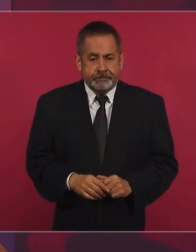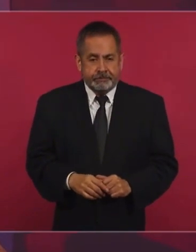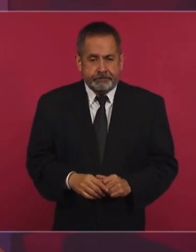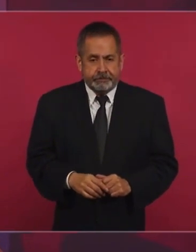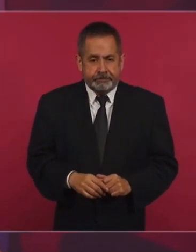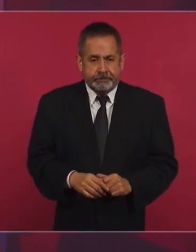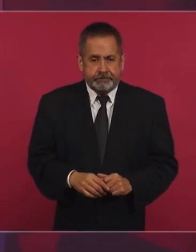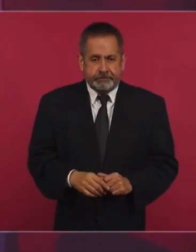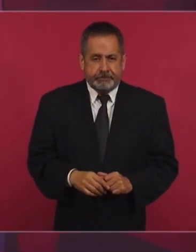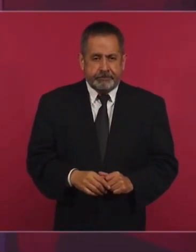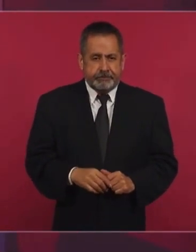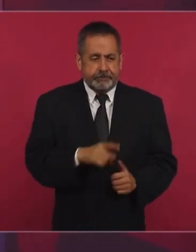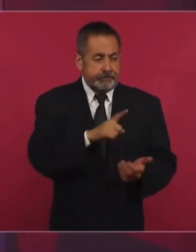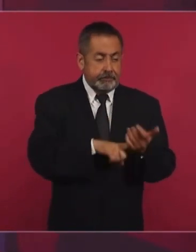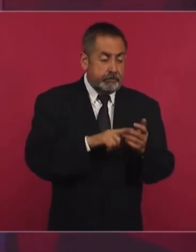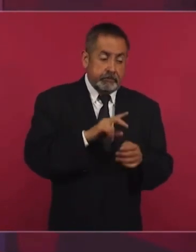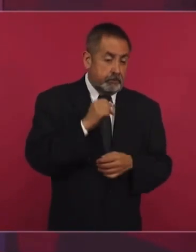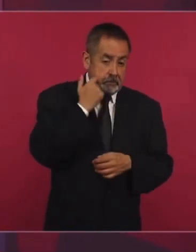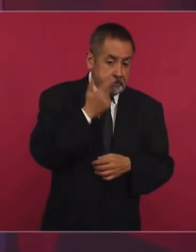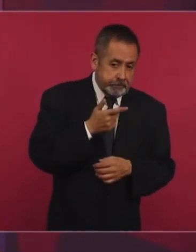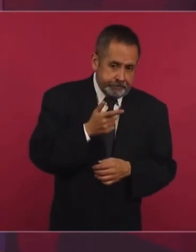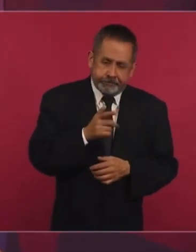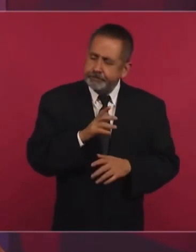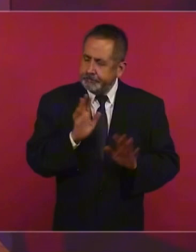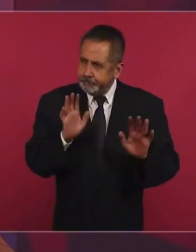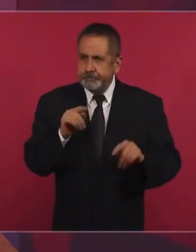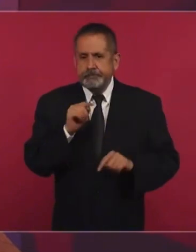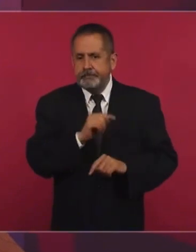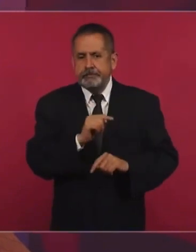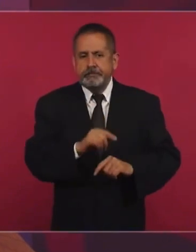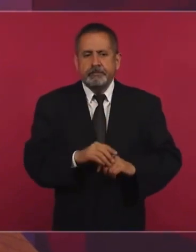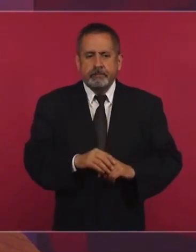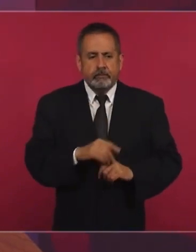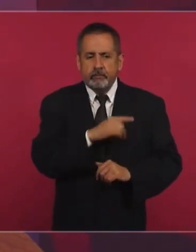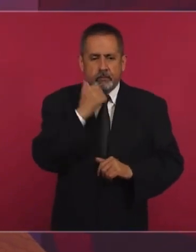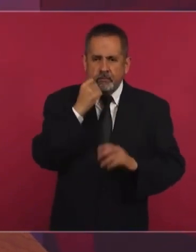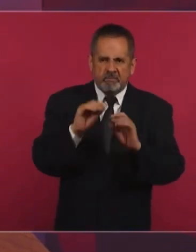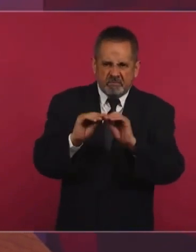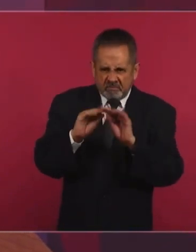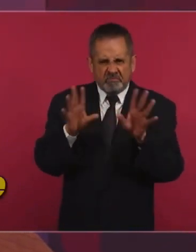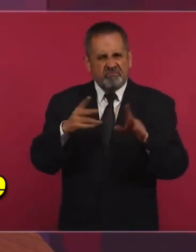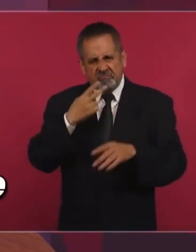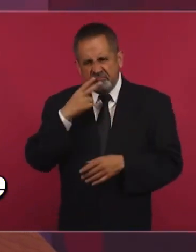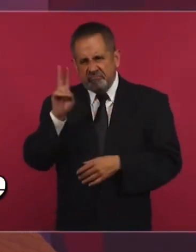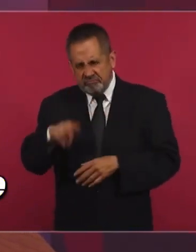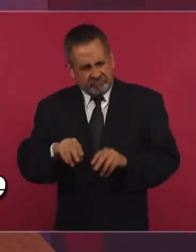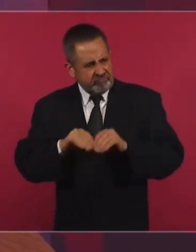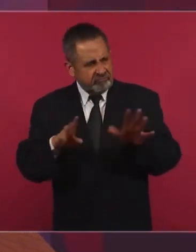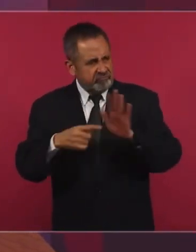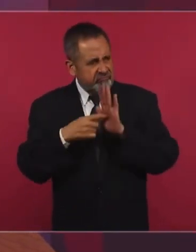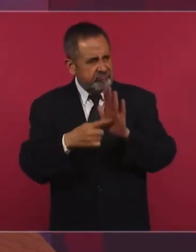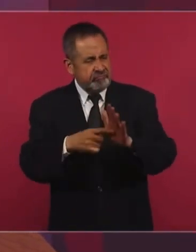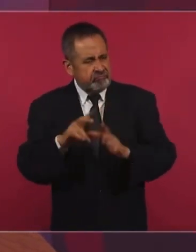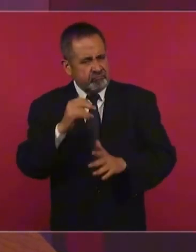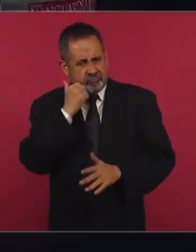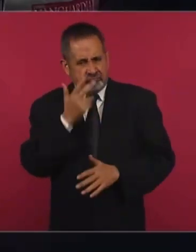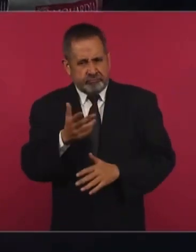parece que no quisieran que se aclarara nada y que al final